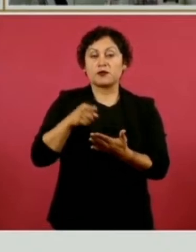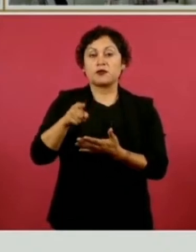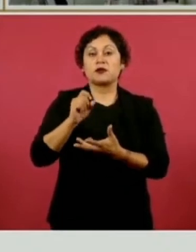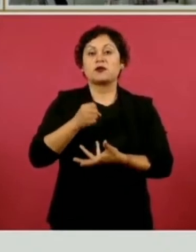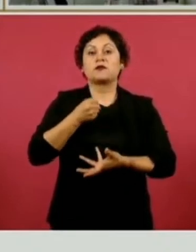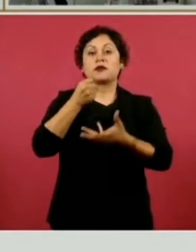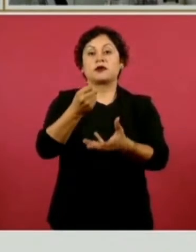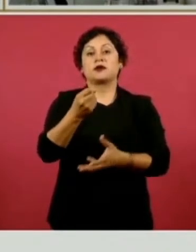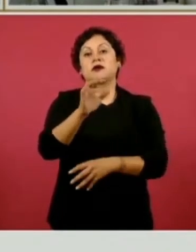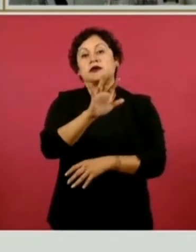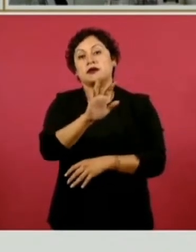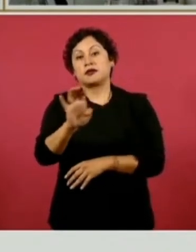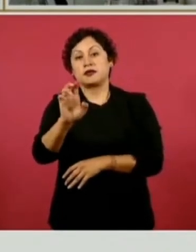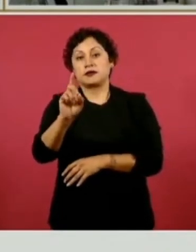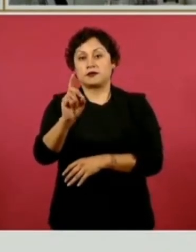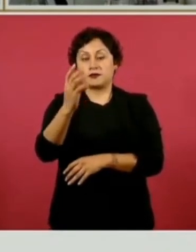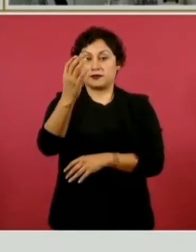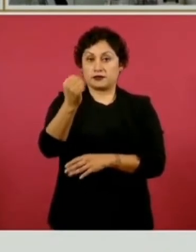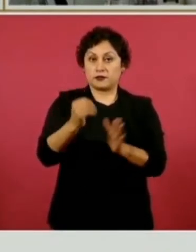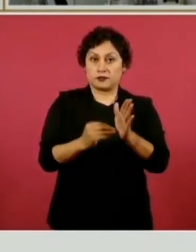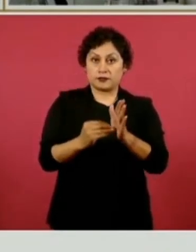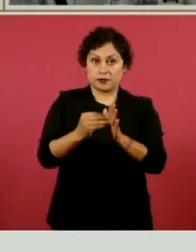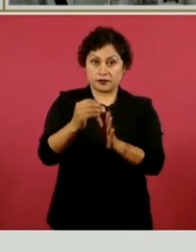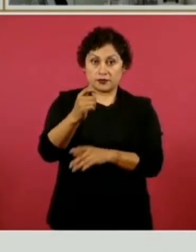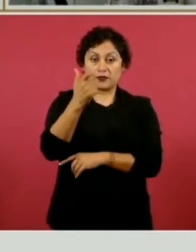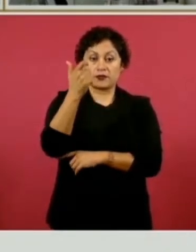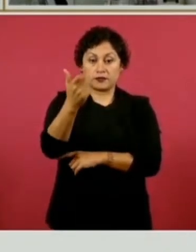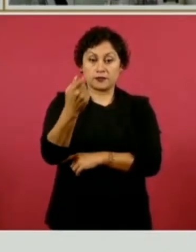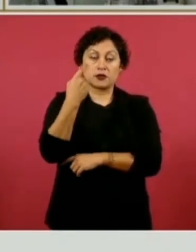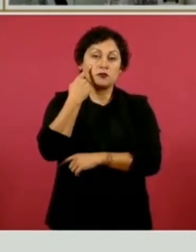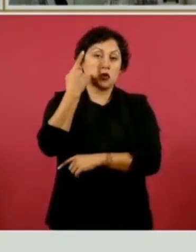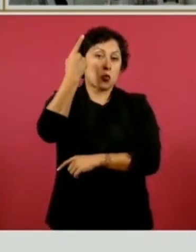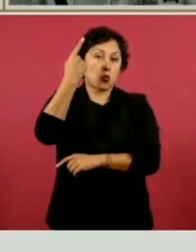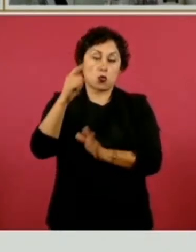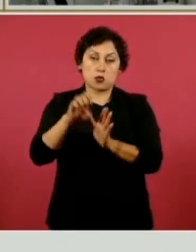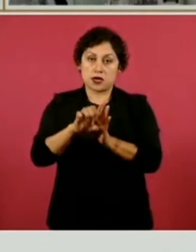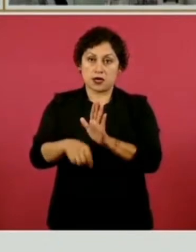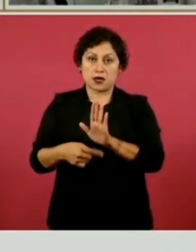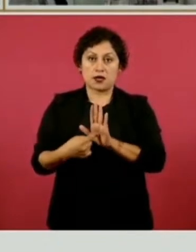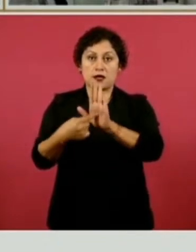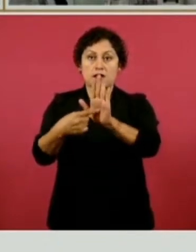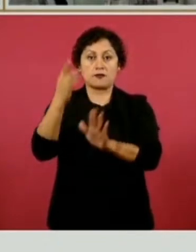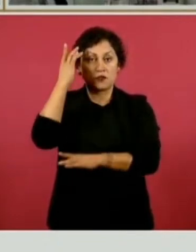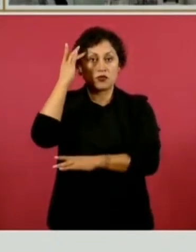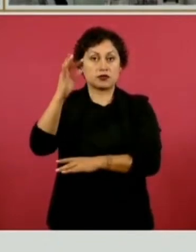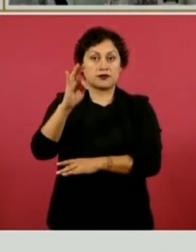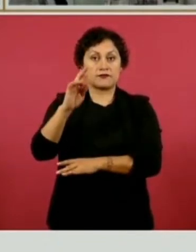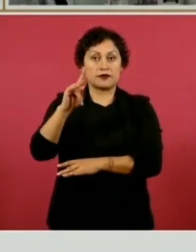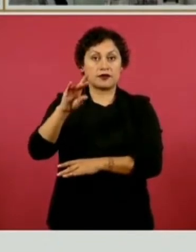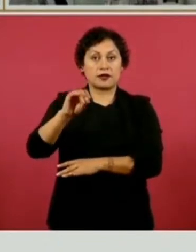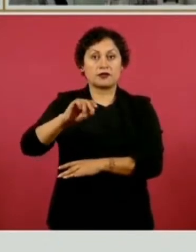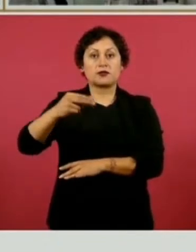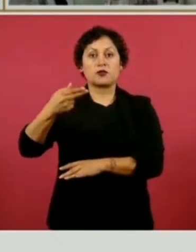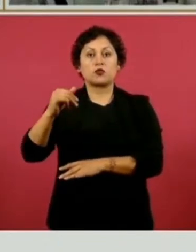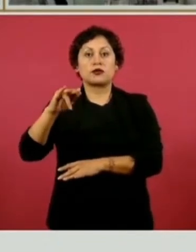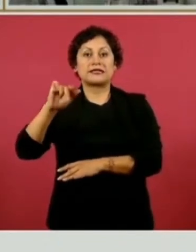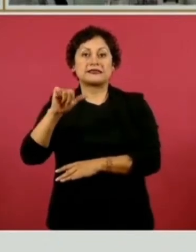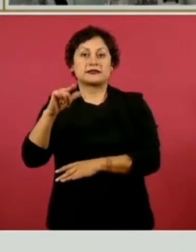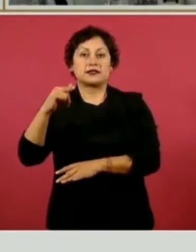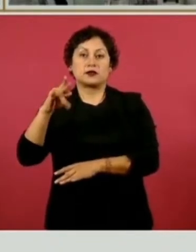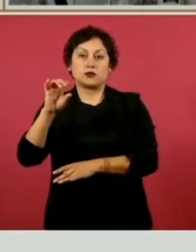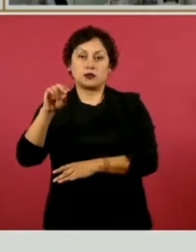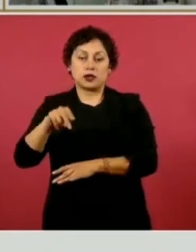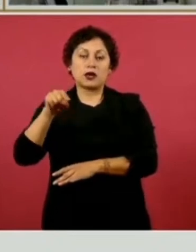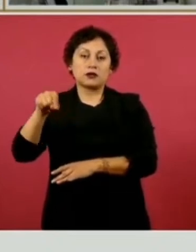539 millones de pesos. Aquí sólo traemos un ejemplo, el de San Fernando en Huizquilucan, donde se están haciendo